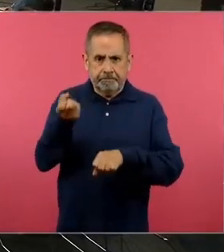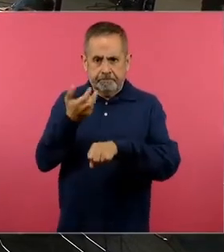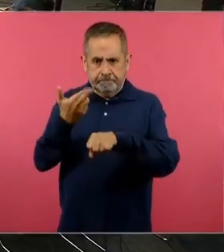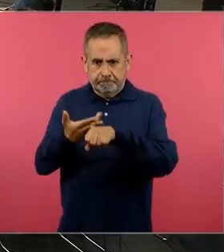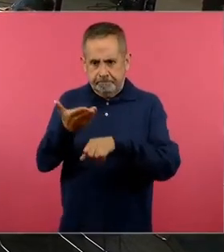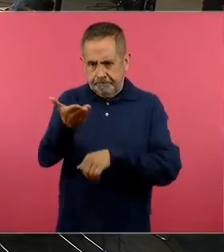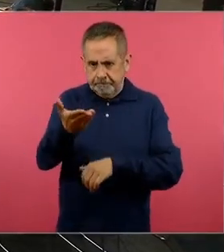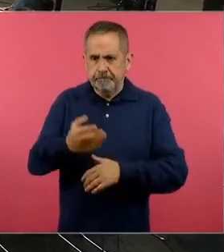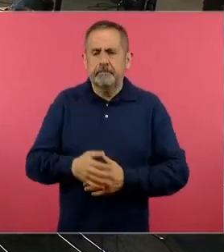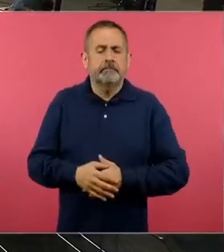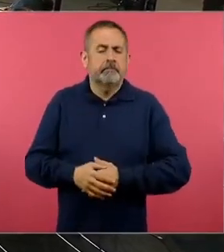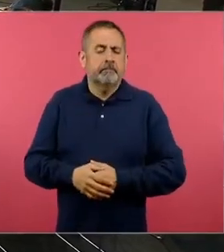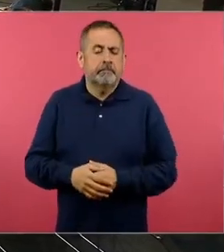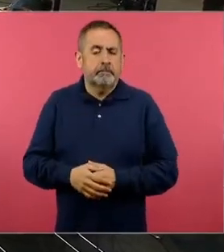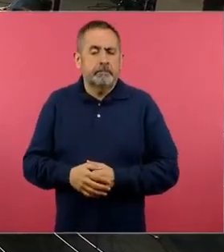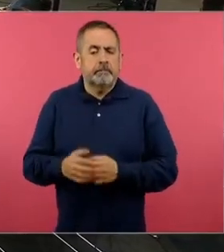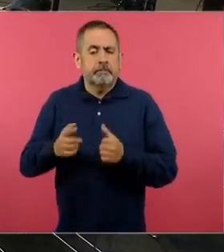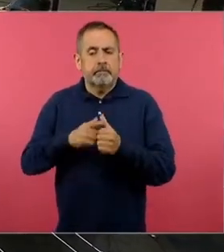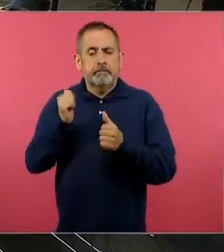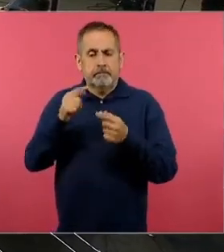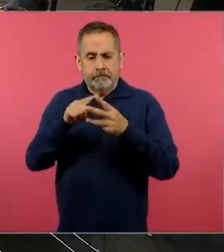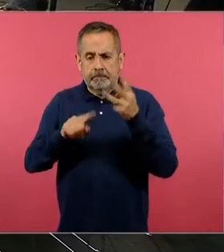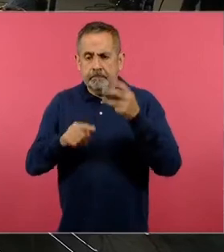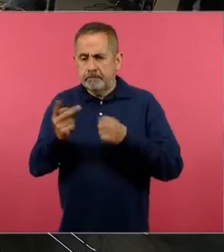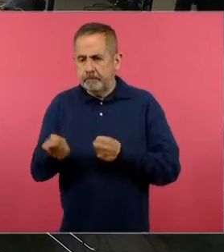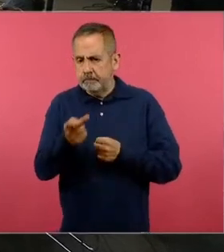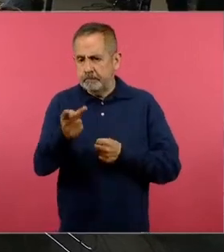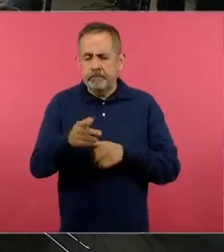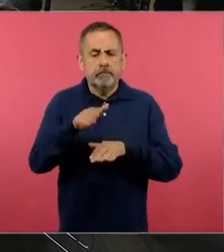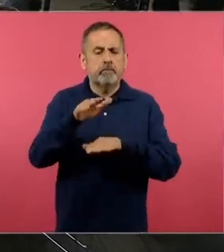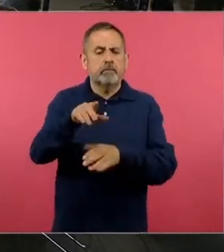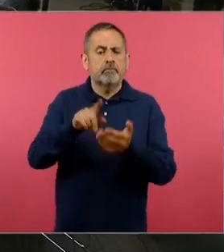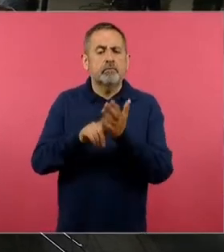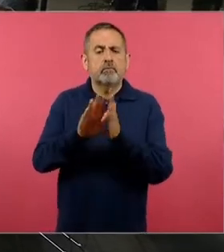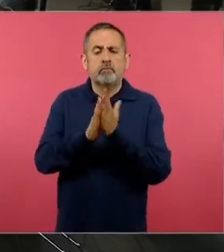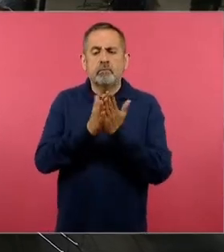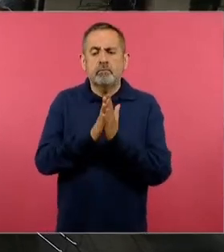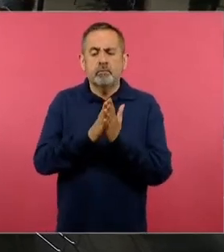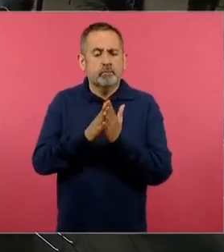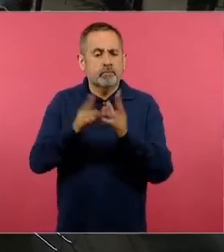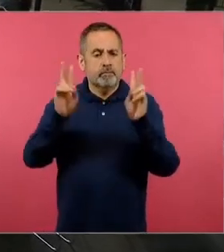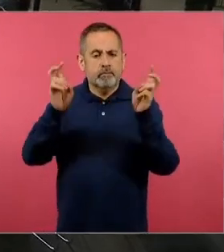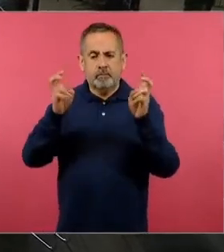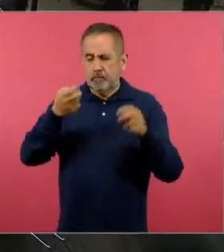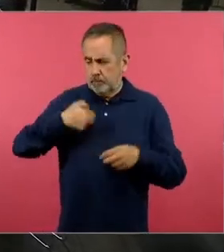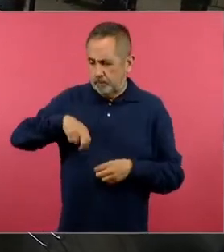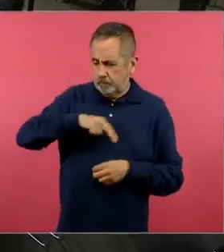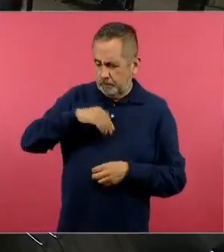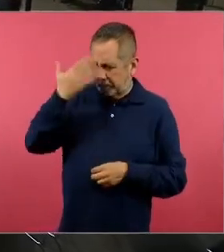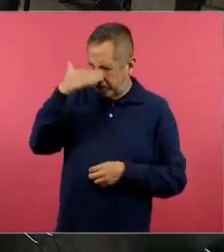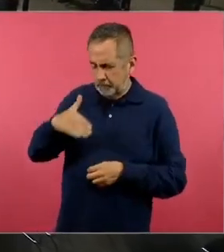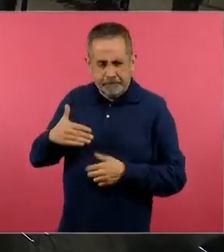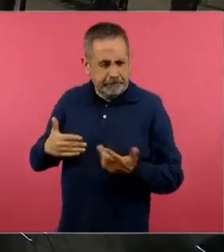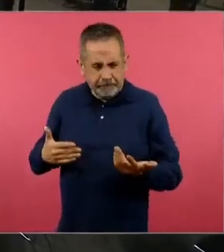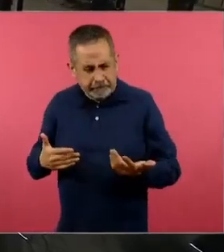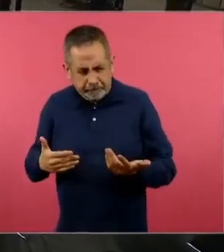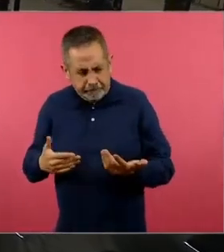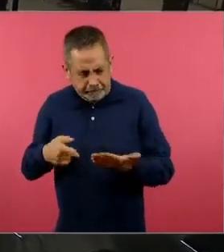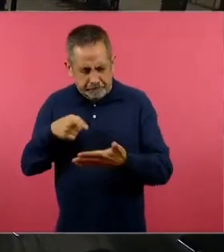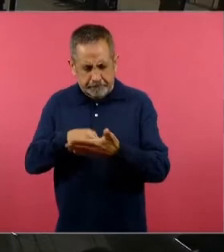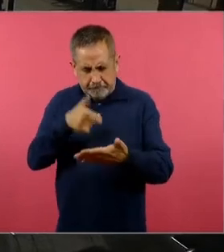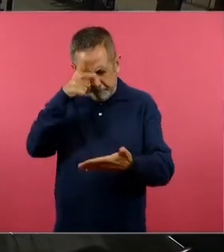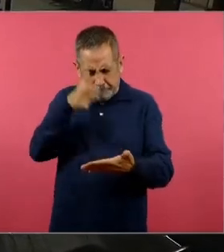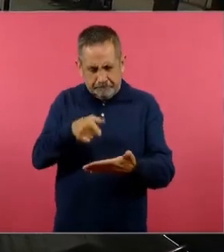primero algunas preguntas respecto a un libro de texto nuestros saberes porque bueno ahí